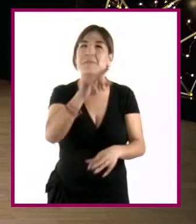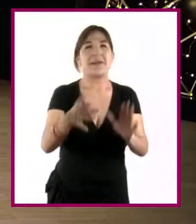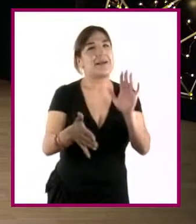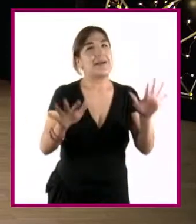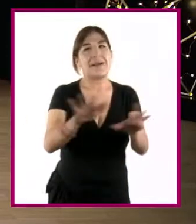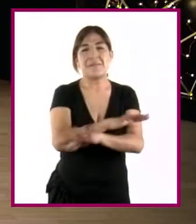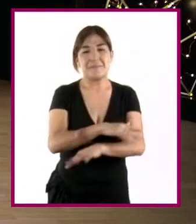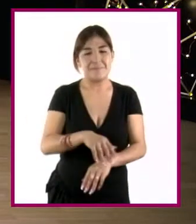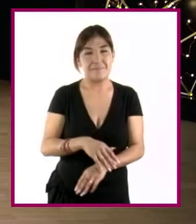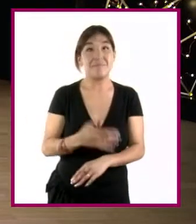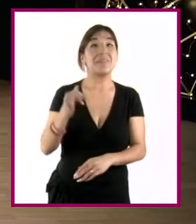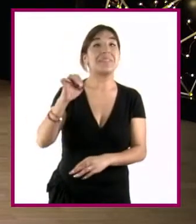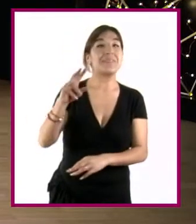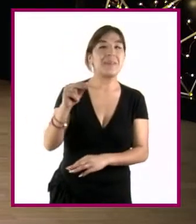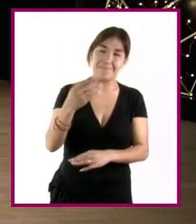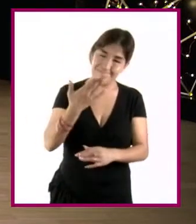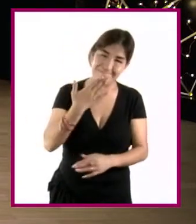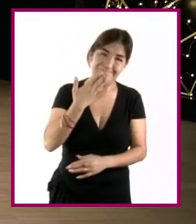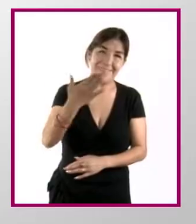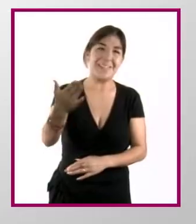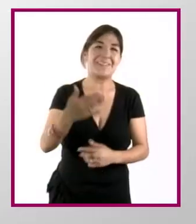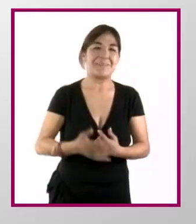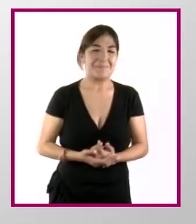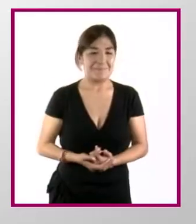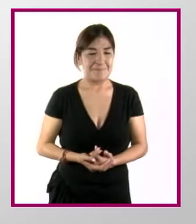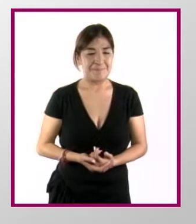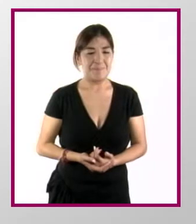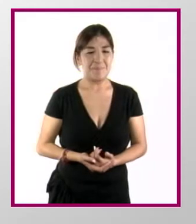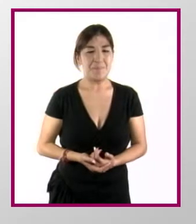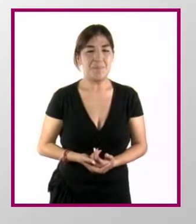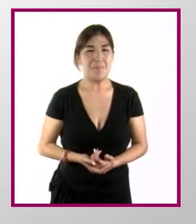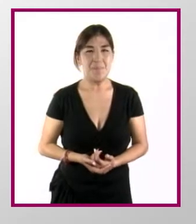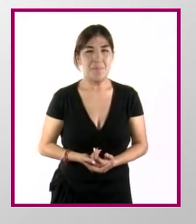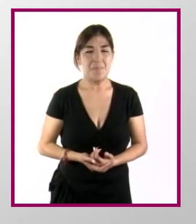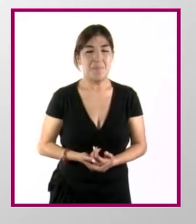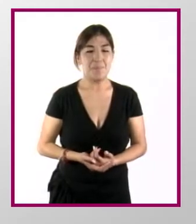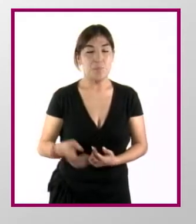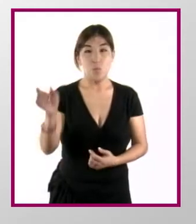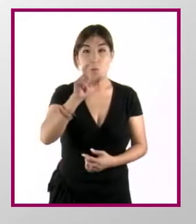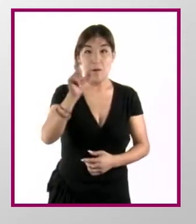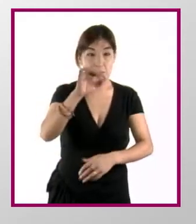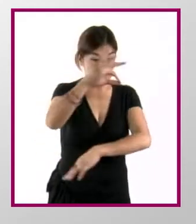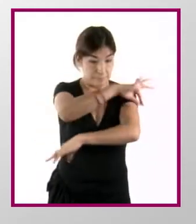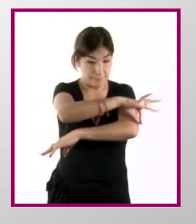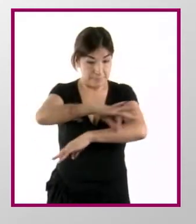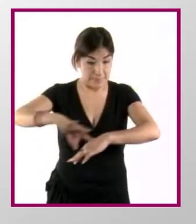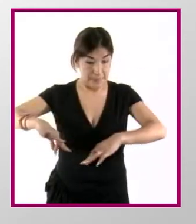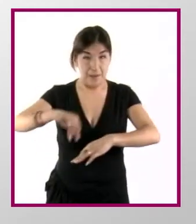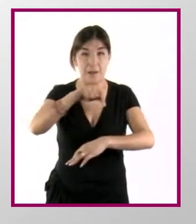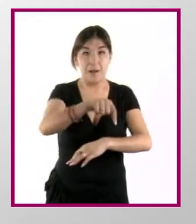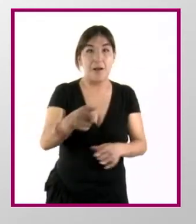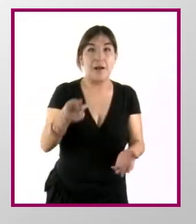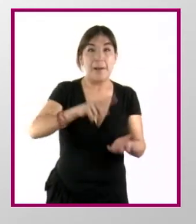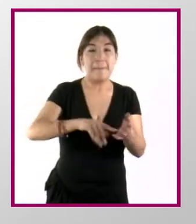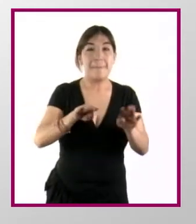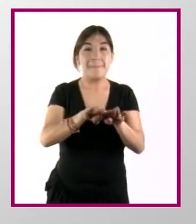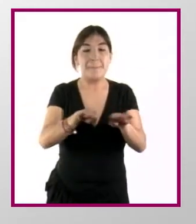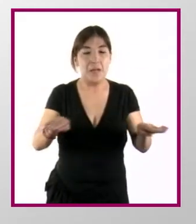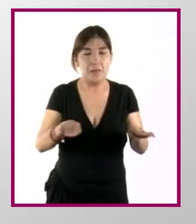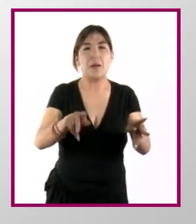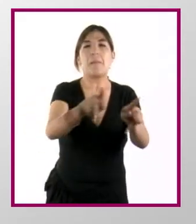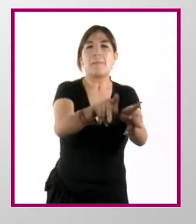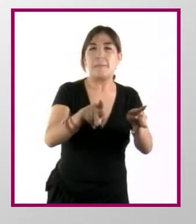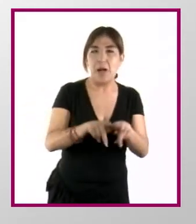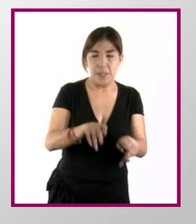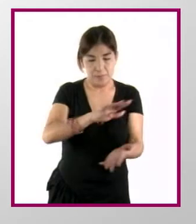Muy bien. Cuando estamos calculando las reales medidas en un plano, nos encontramos con medidas de superficie, patios,